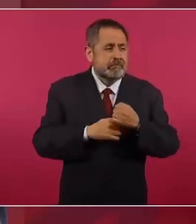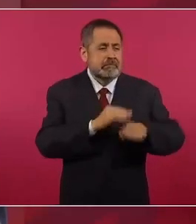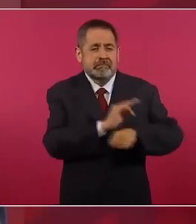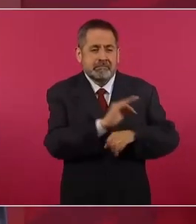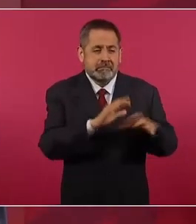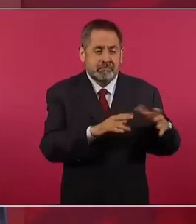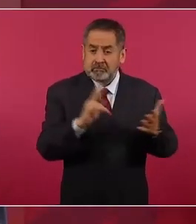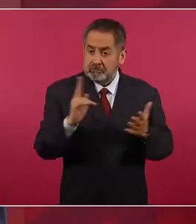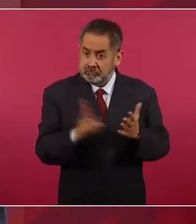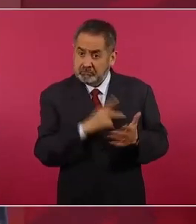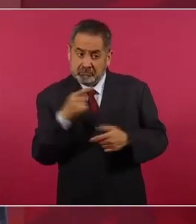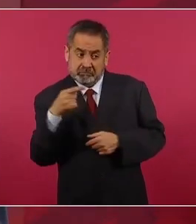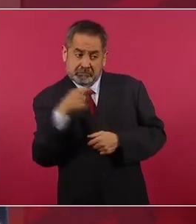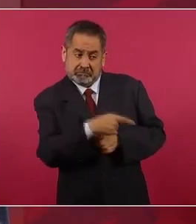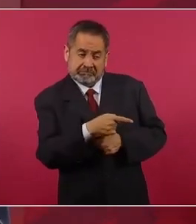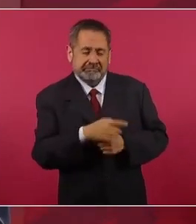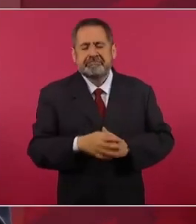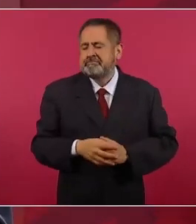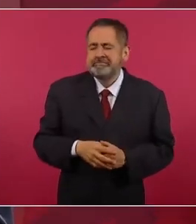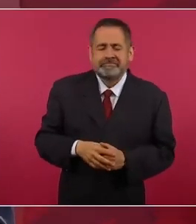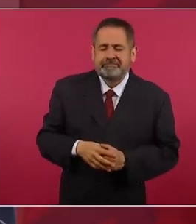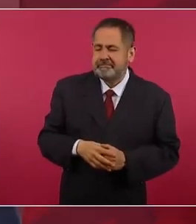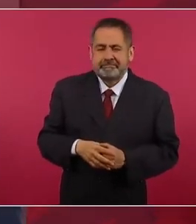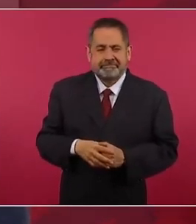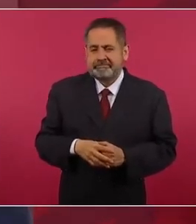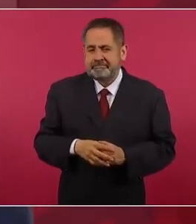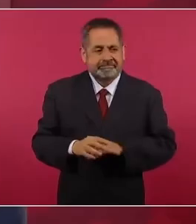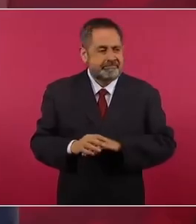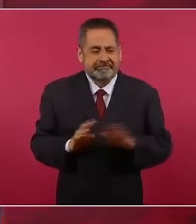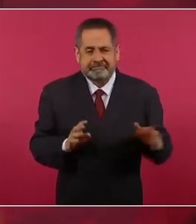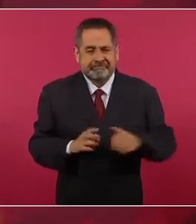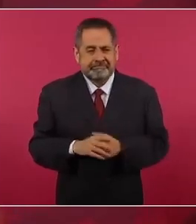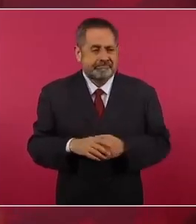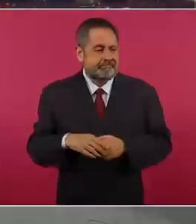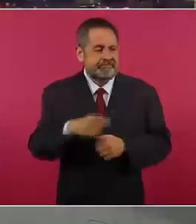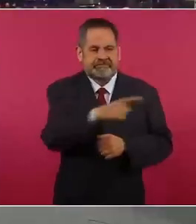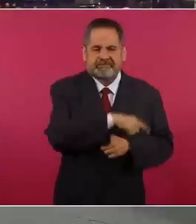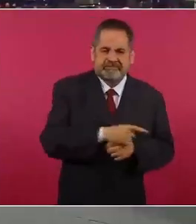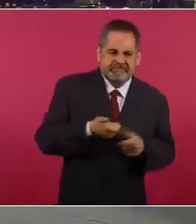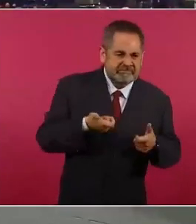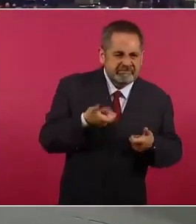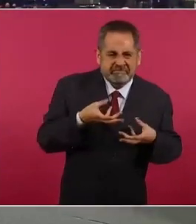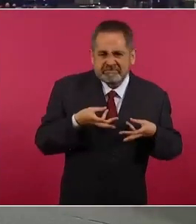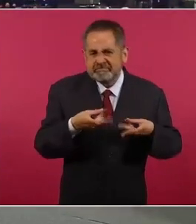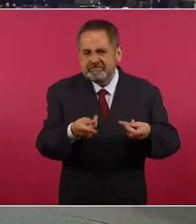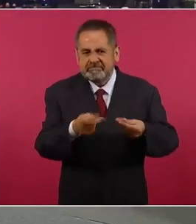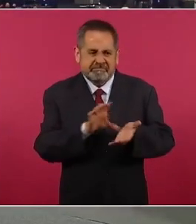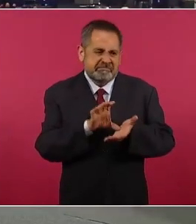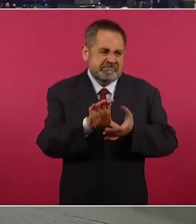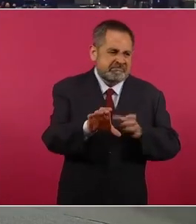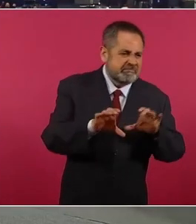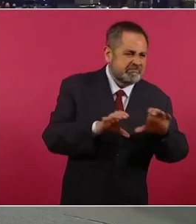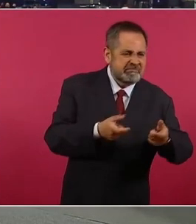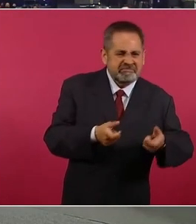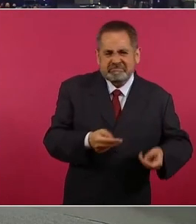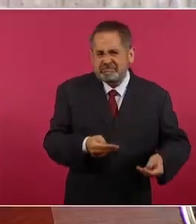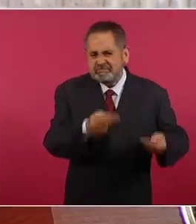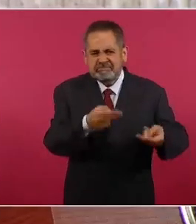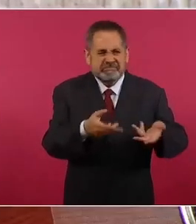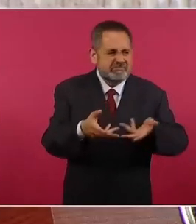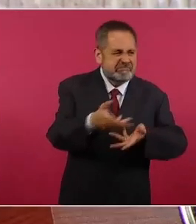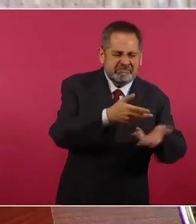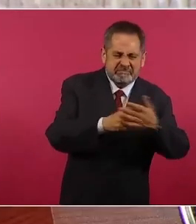por más dinero que utilicen